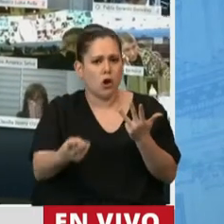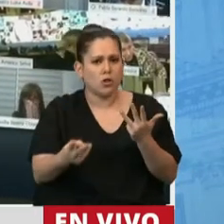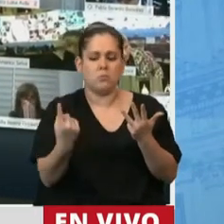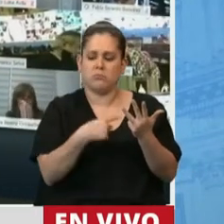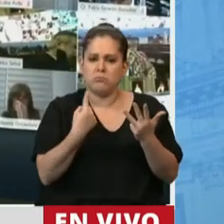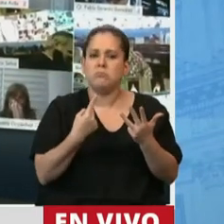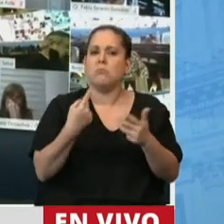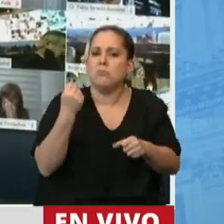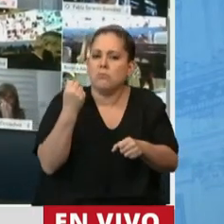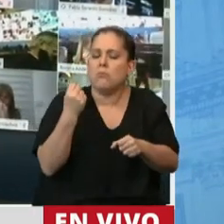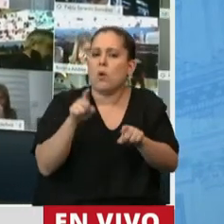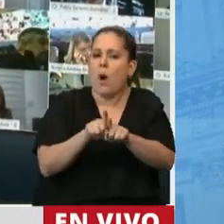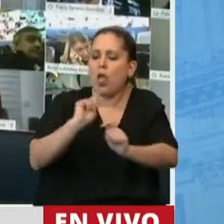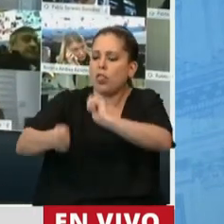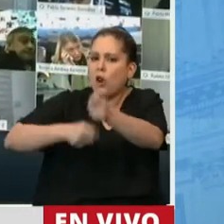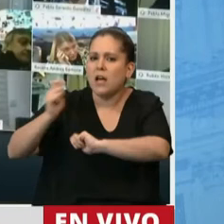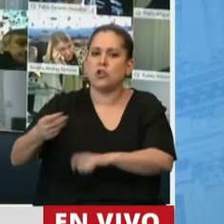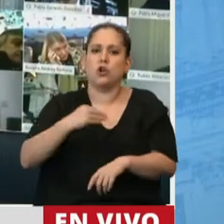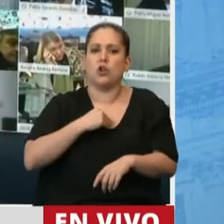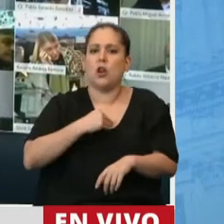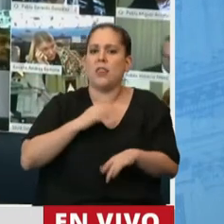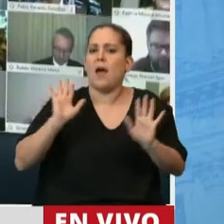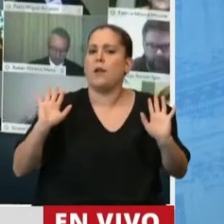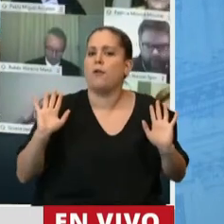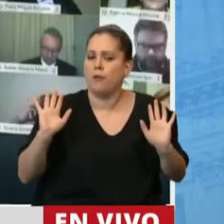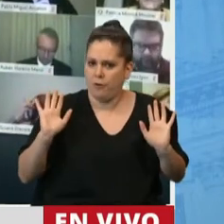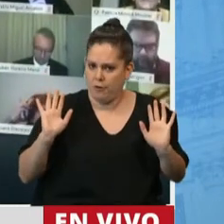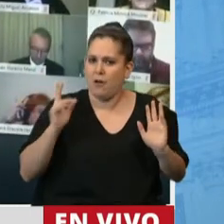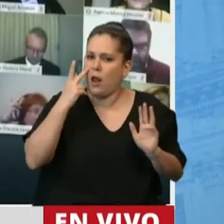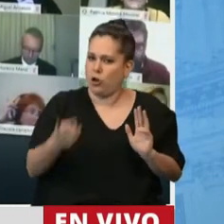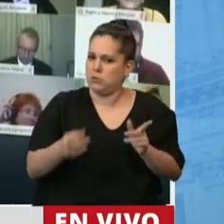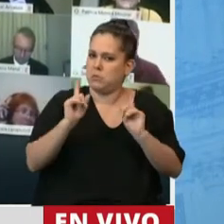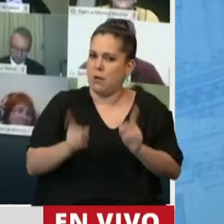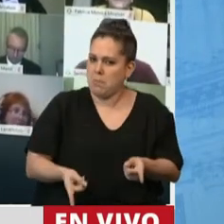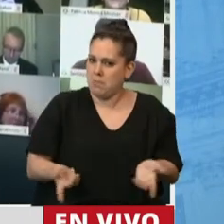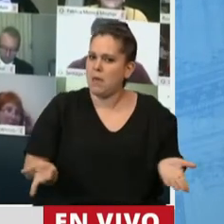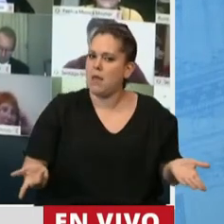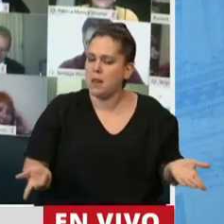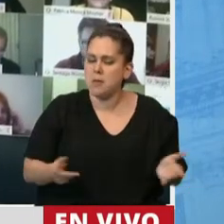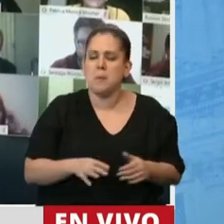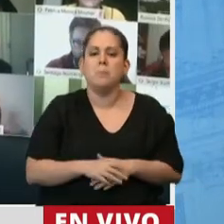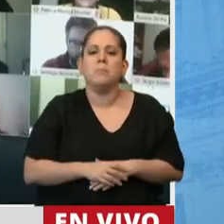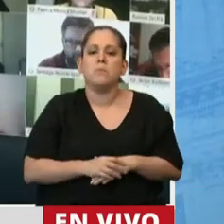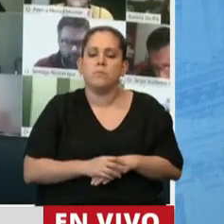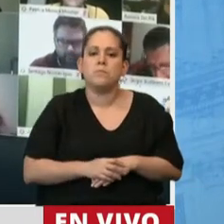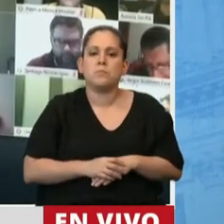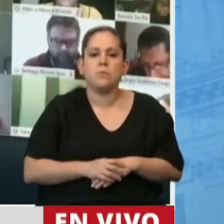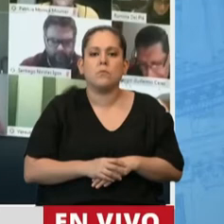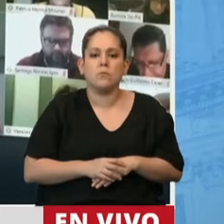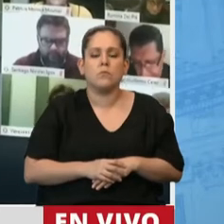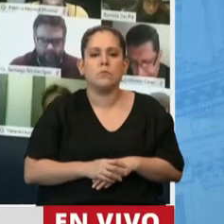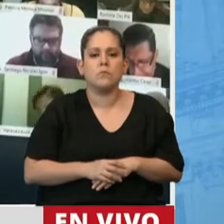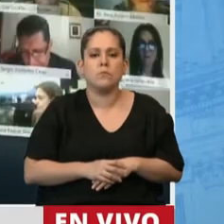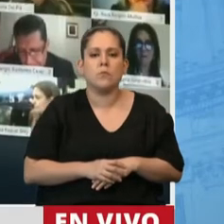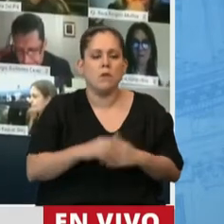de la República Argentina a aquellos que deciden donar plasma. Y esto me parece que amerita tener en cuenta